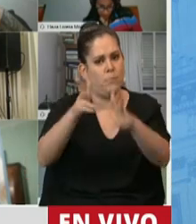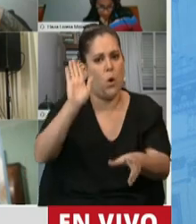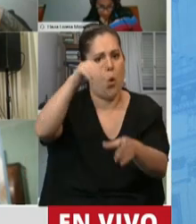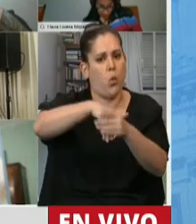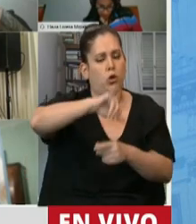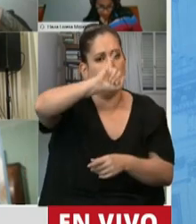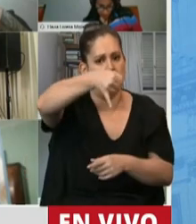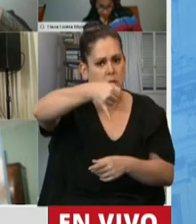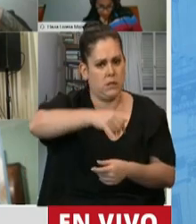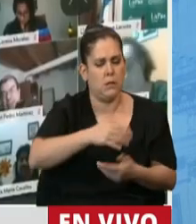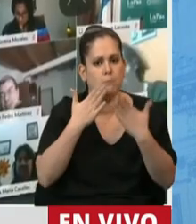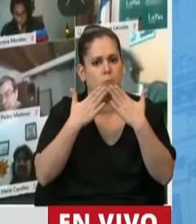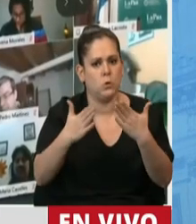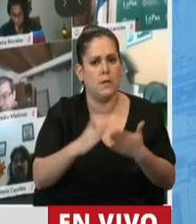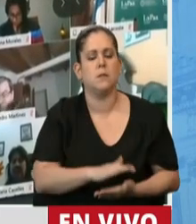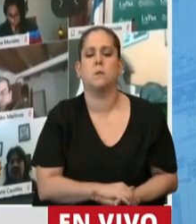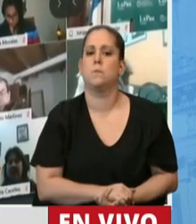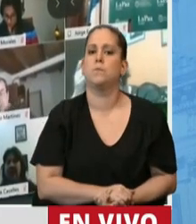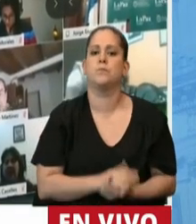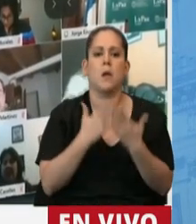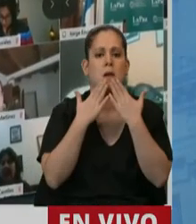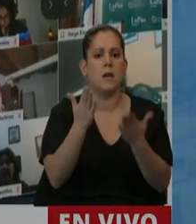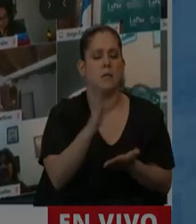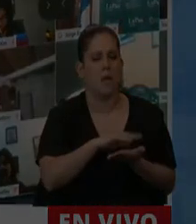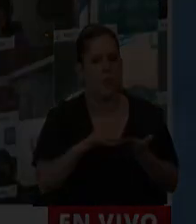positivo en la presente ley. Muchísimas gracias. Gracias diputado.